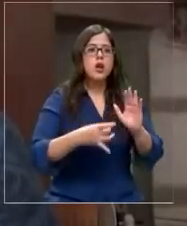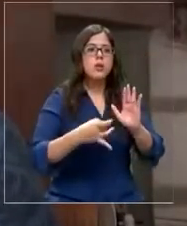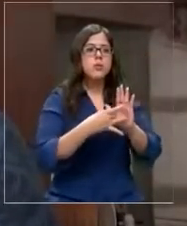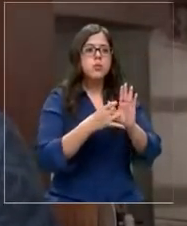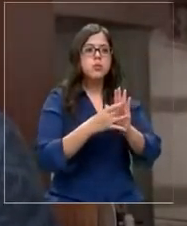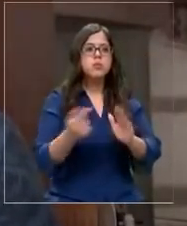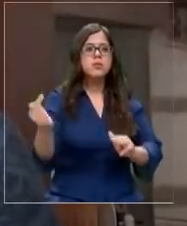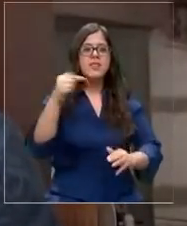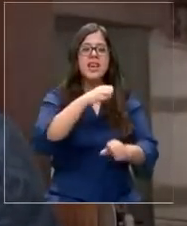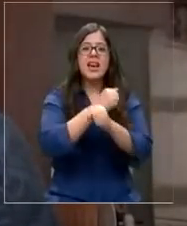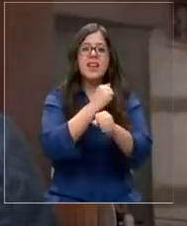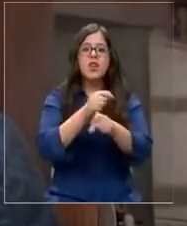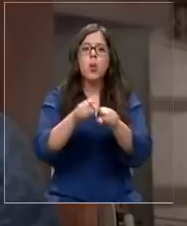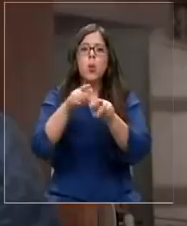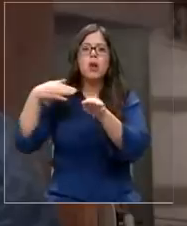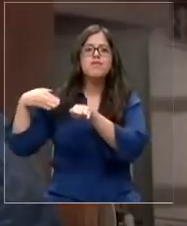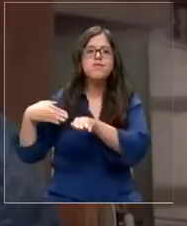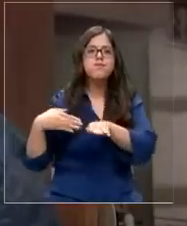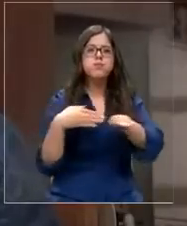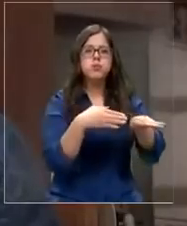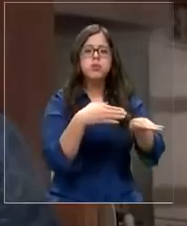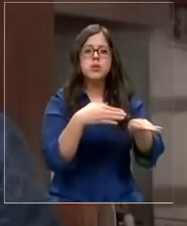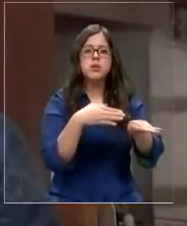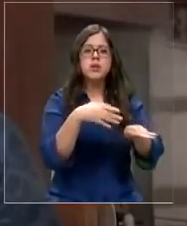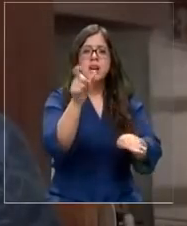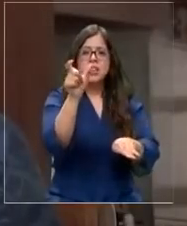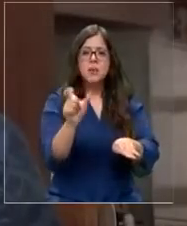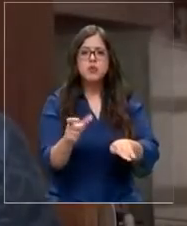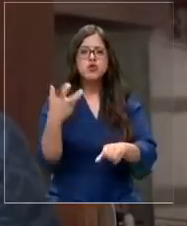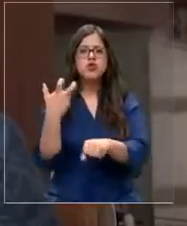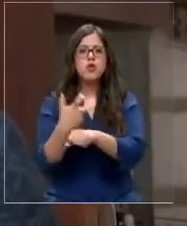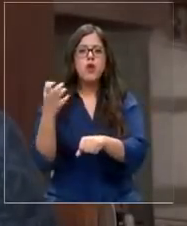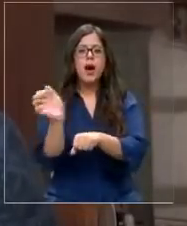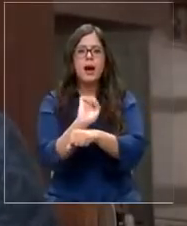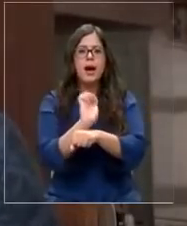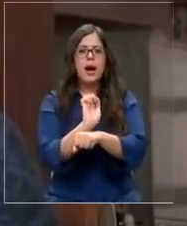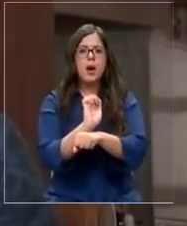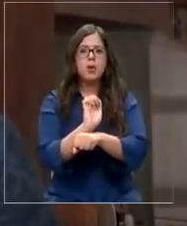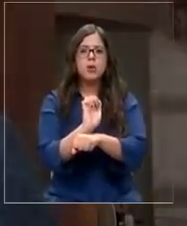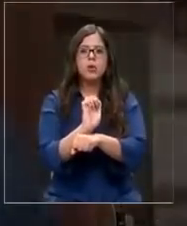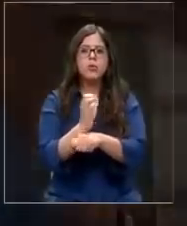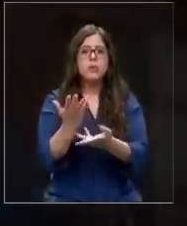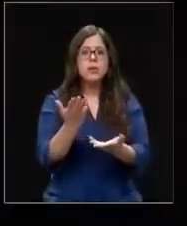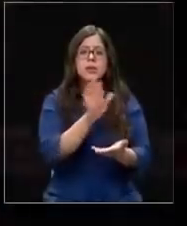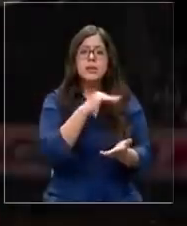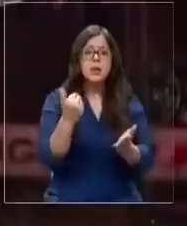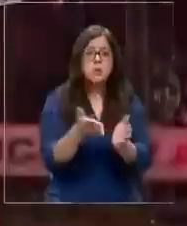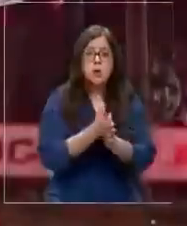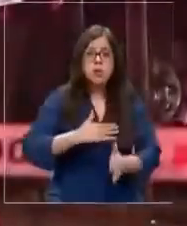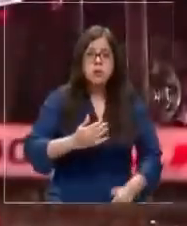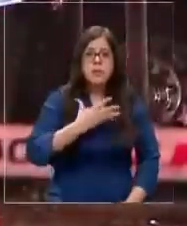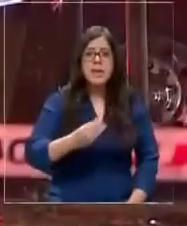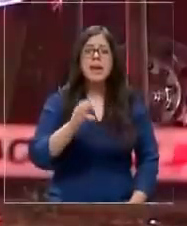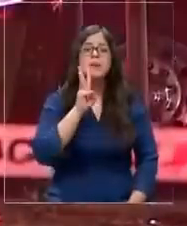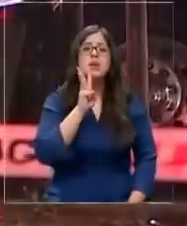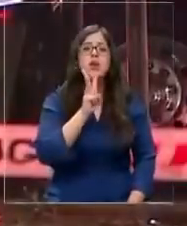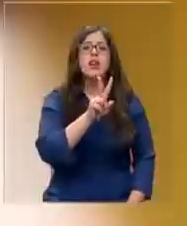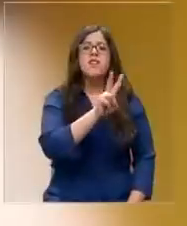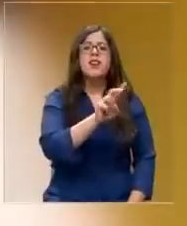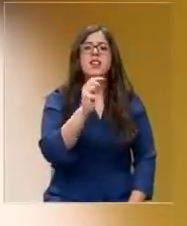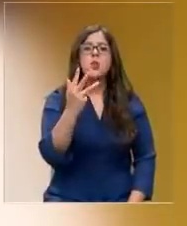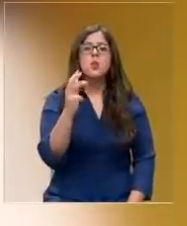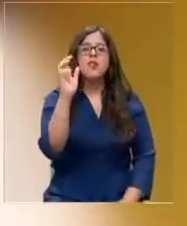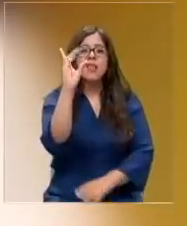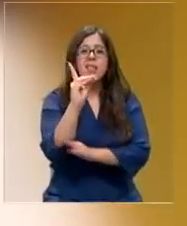Carabineros en persecución de este delincuente que robó un auto y me mató a mi hija. Miércoles 29 de